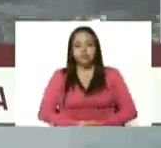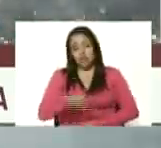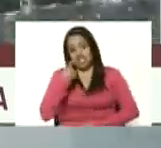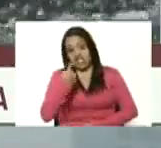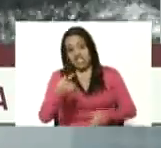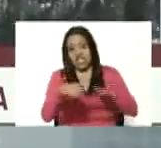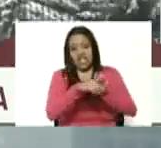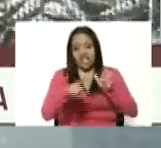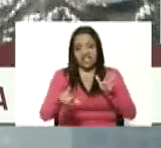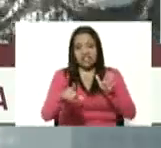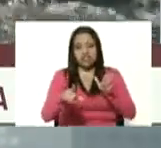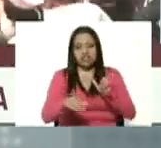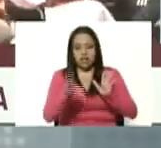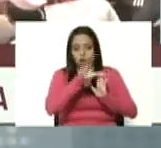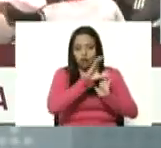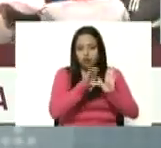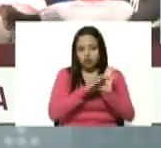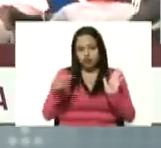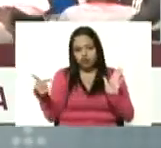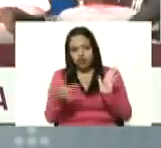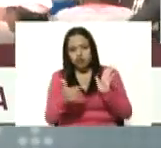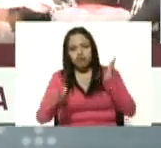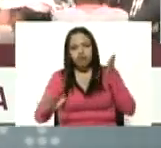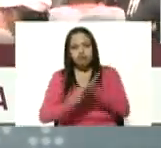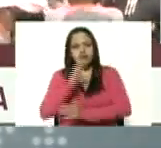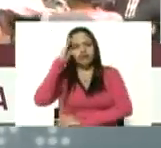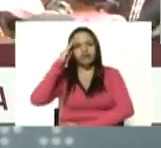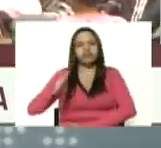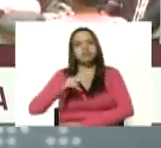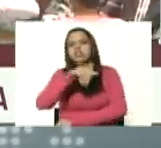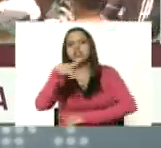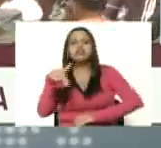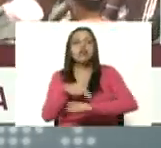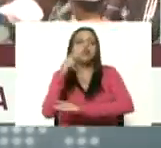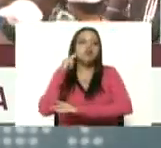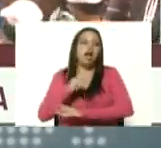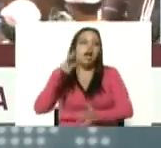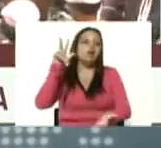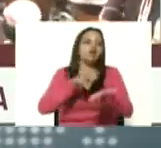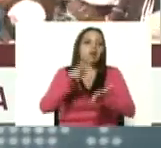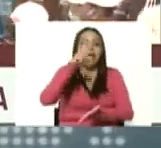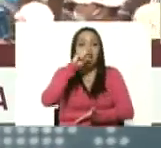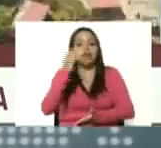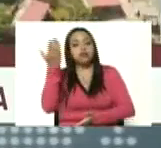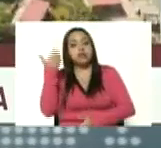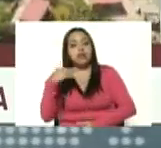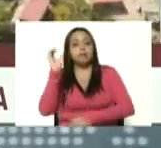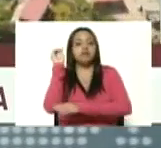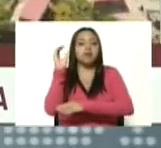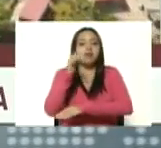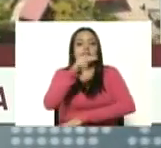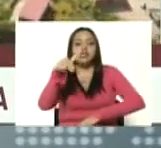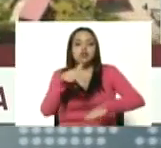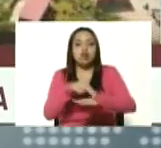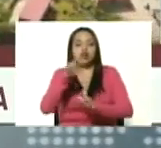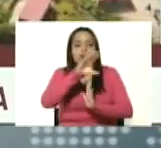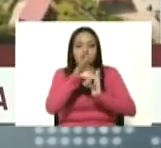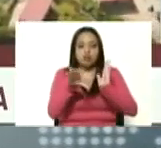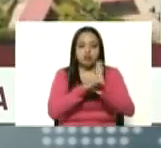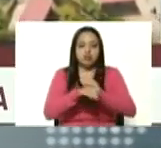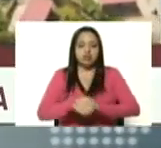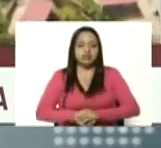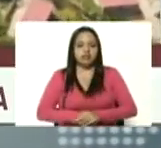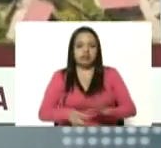constitucional de la fuerza armada nacional bolivariana aprobada el año pasado por la asamblea nacional constituyente